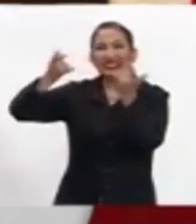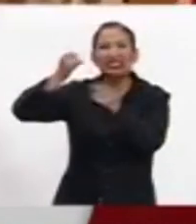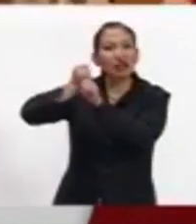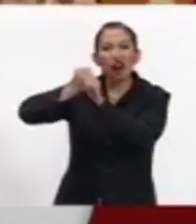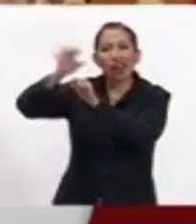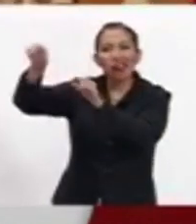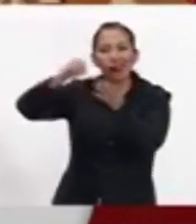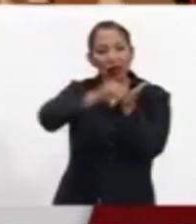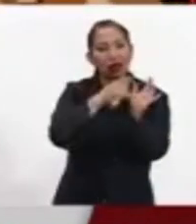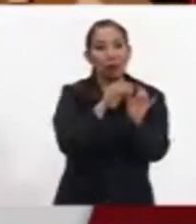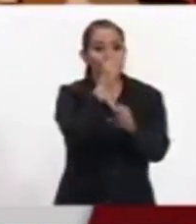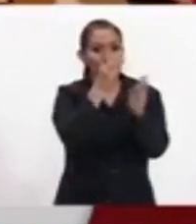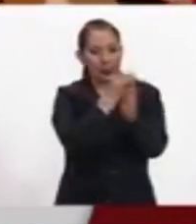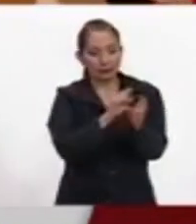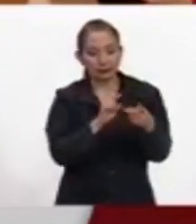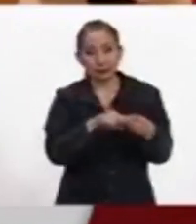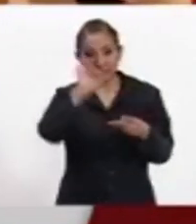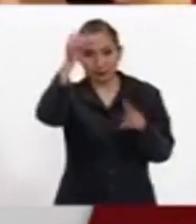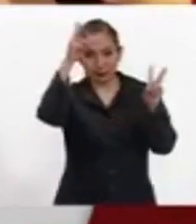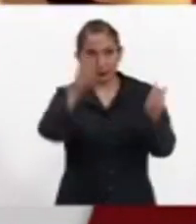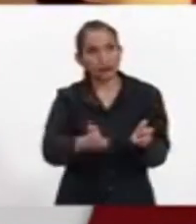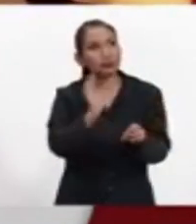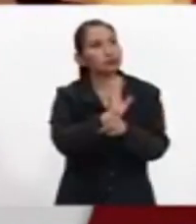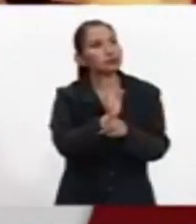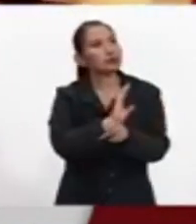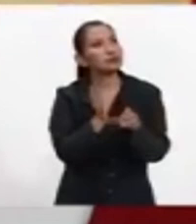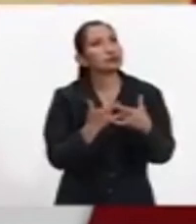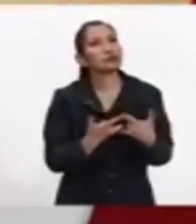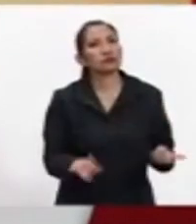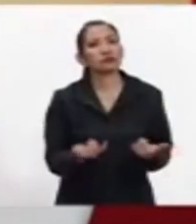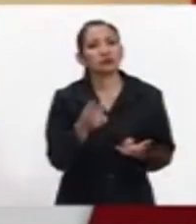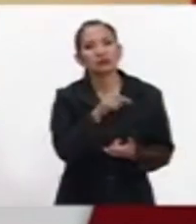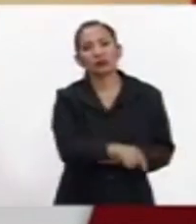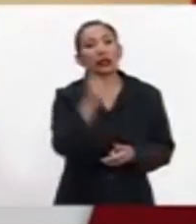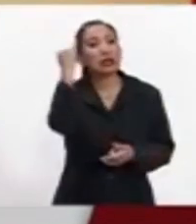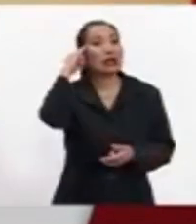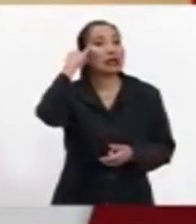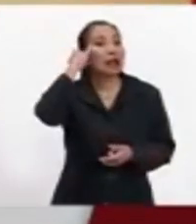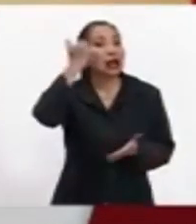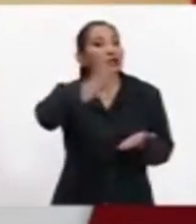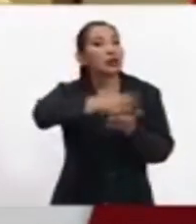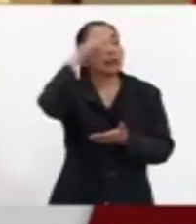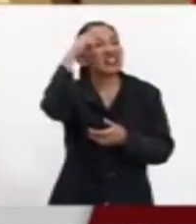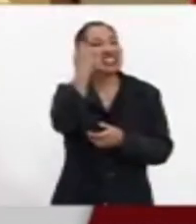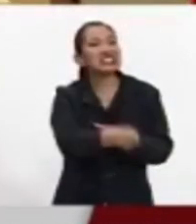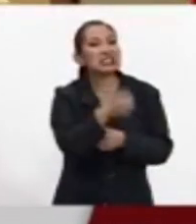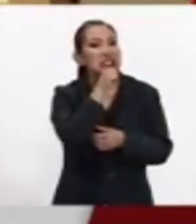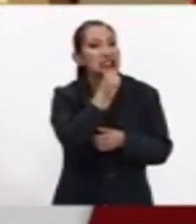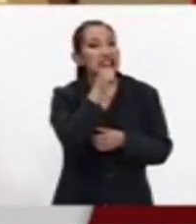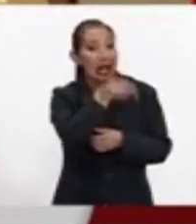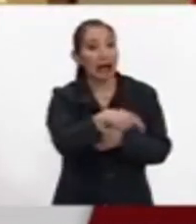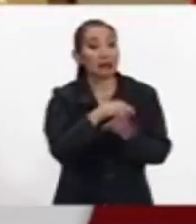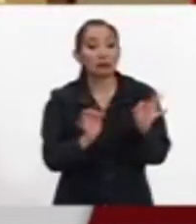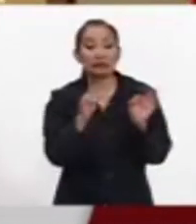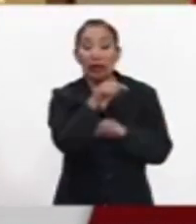acontecimiento mundial. Pero hay otro muy importante que se presenta hoy, que son los indígenas en la Ciudad de México. Realmente es